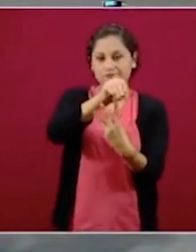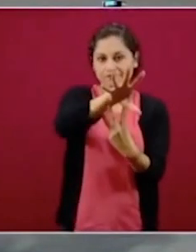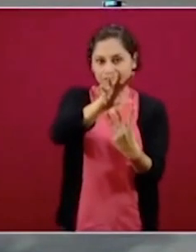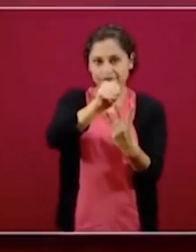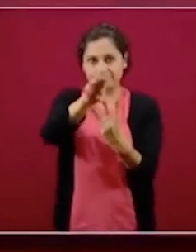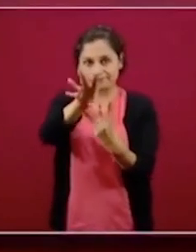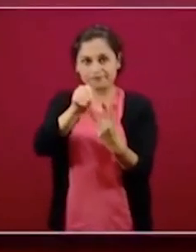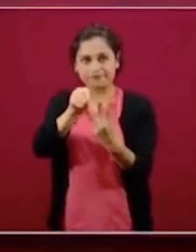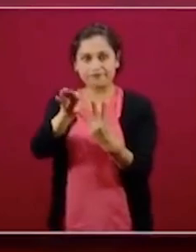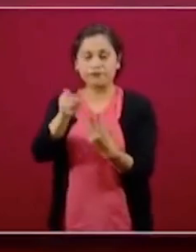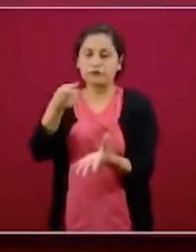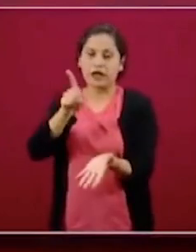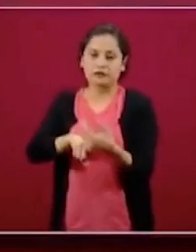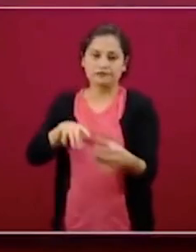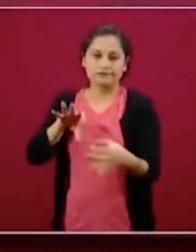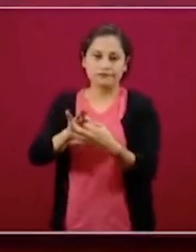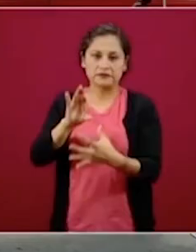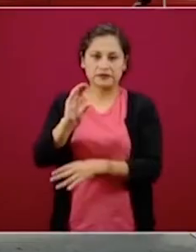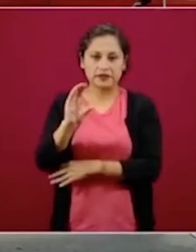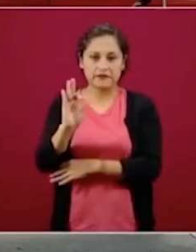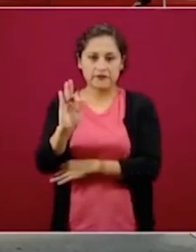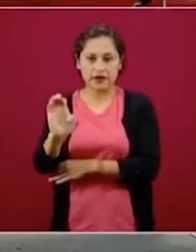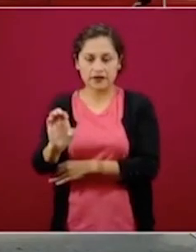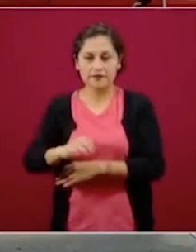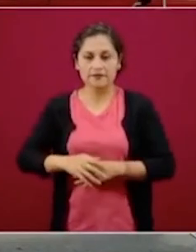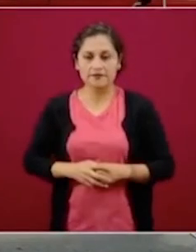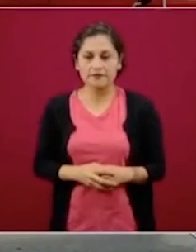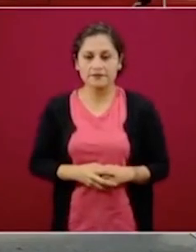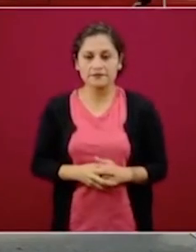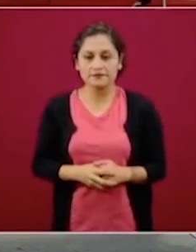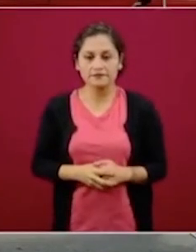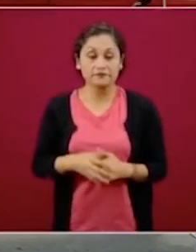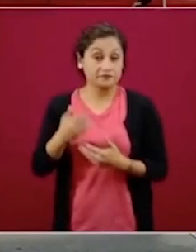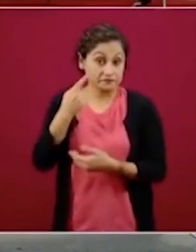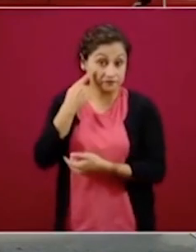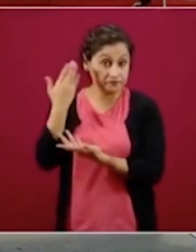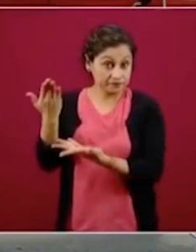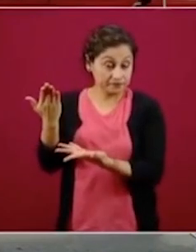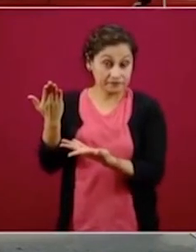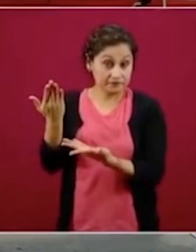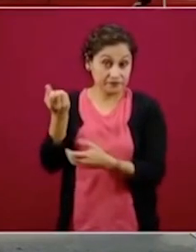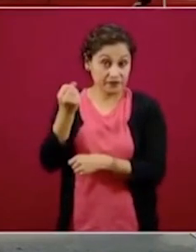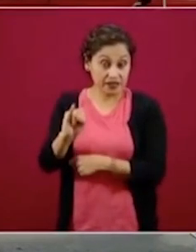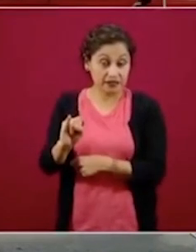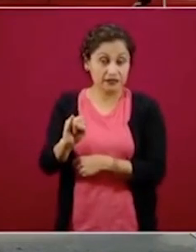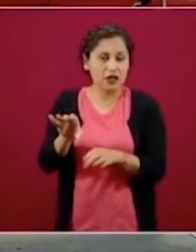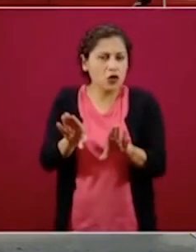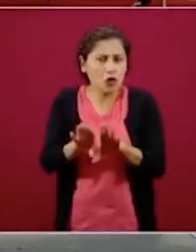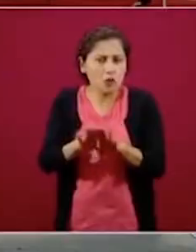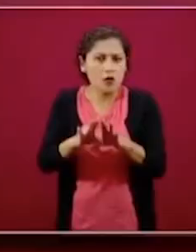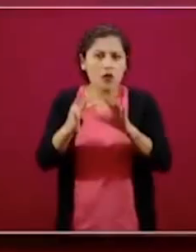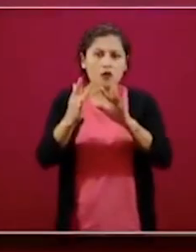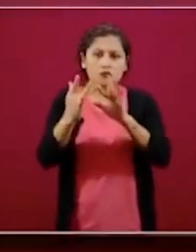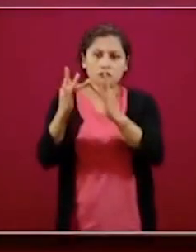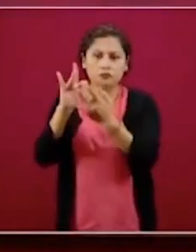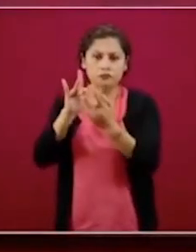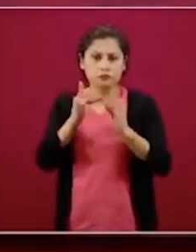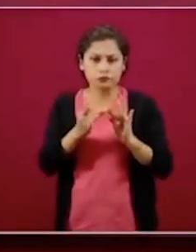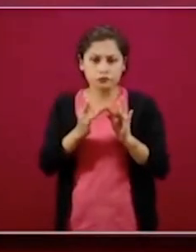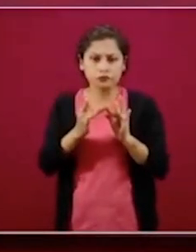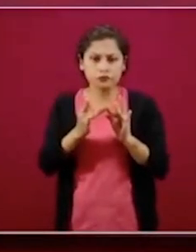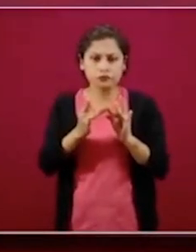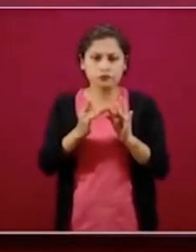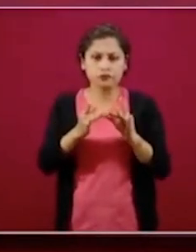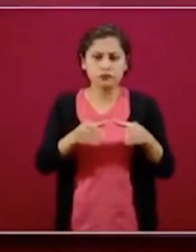zona de CFE que trabaja. Básicamente es así, hay una red, cuando se sale de esos hoteles